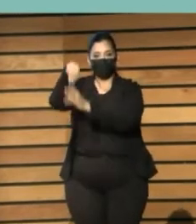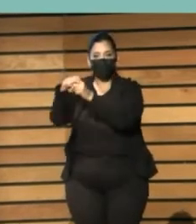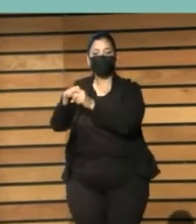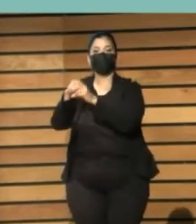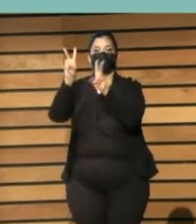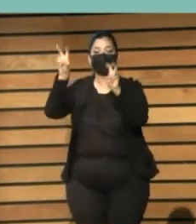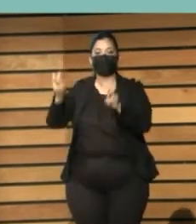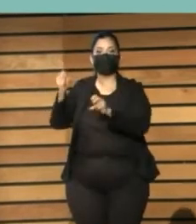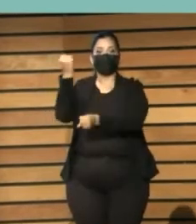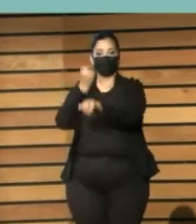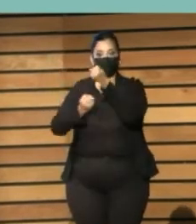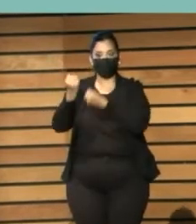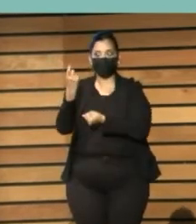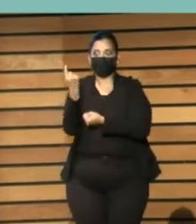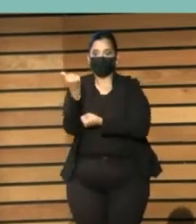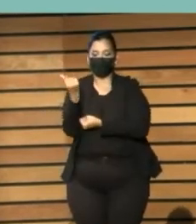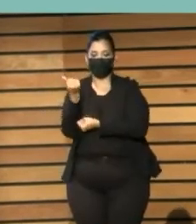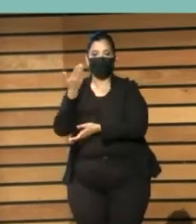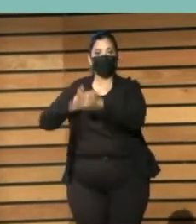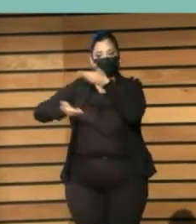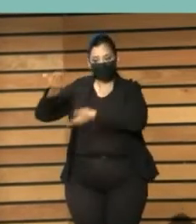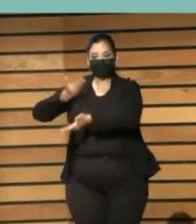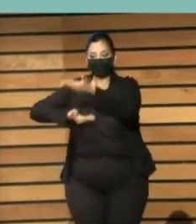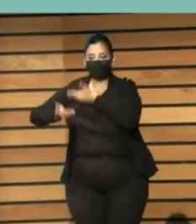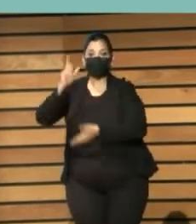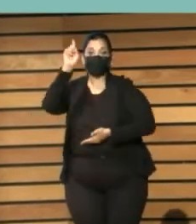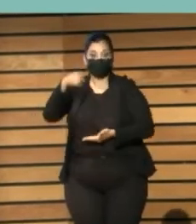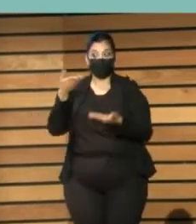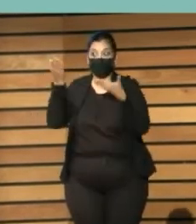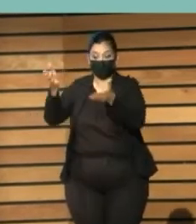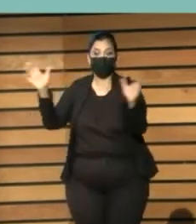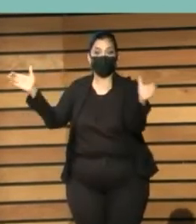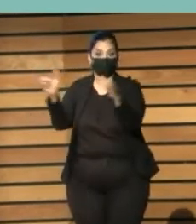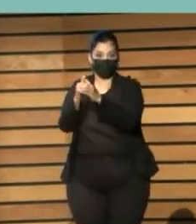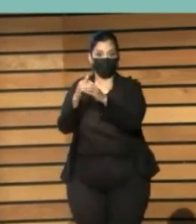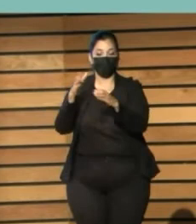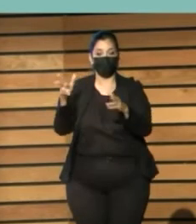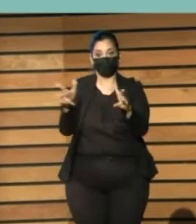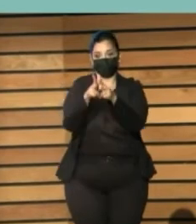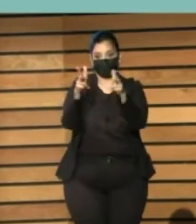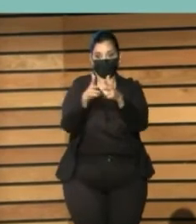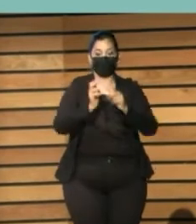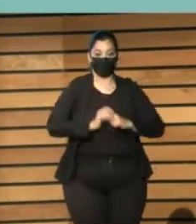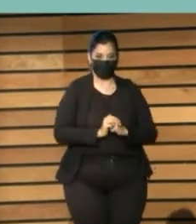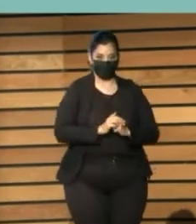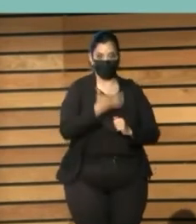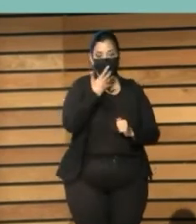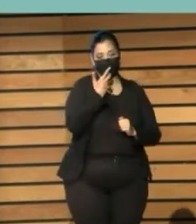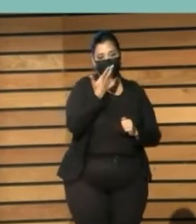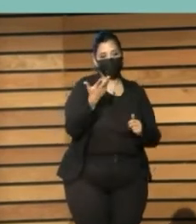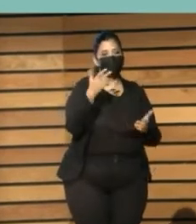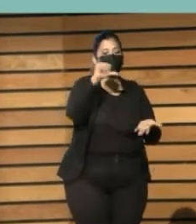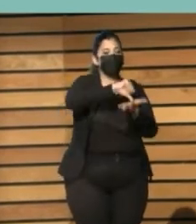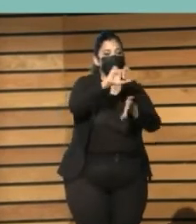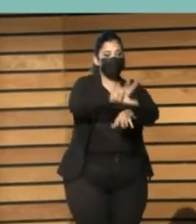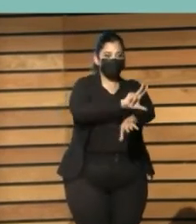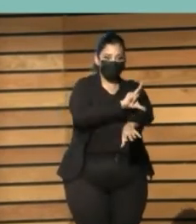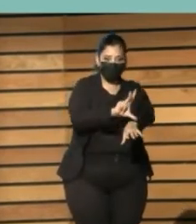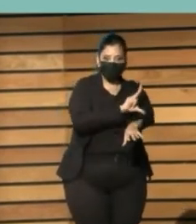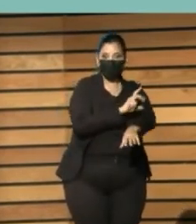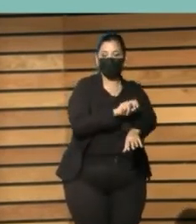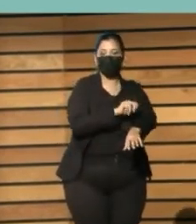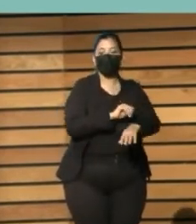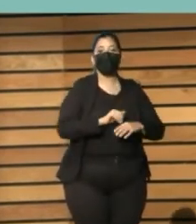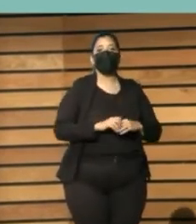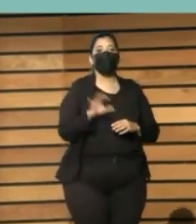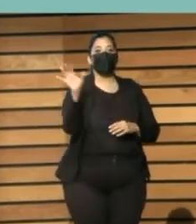participación, nos hemos metido en este proyecto de laboratorios ciudadanos, con la segunda convocatoria de la